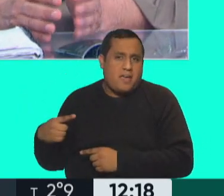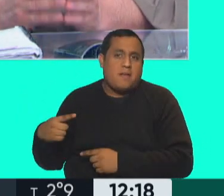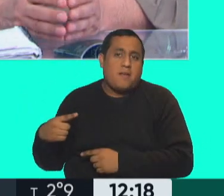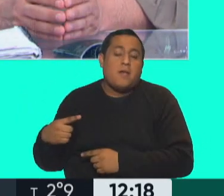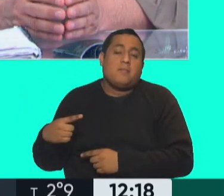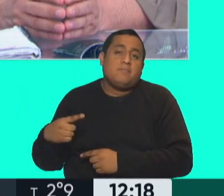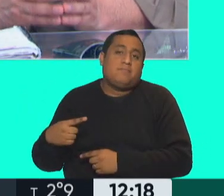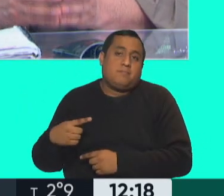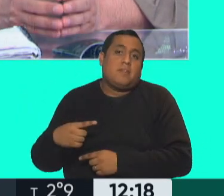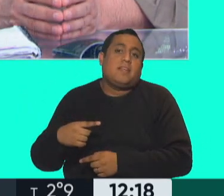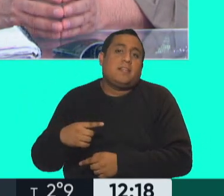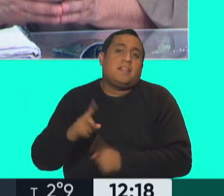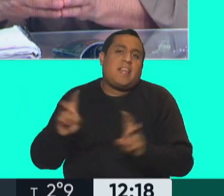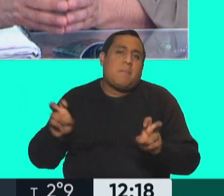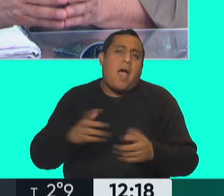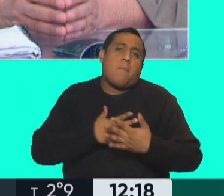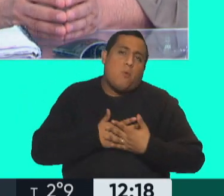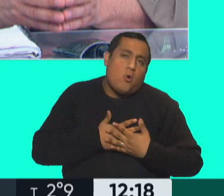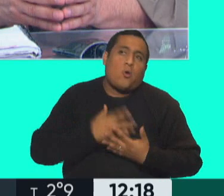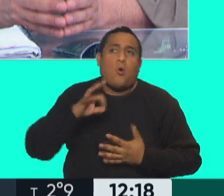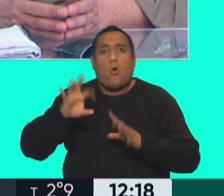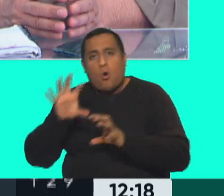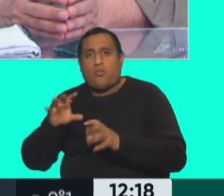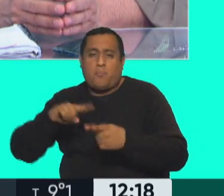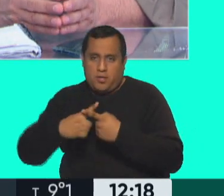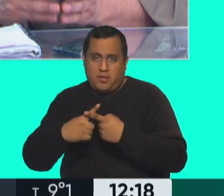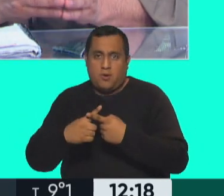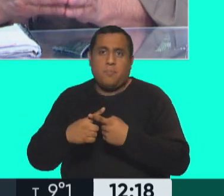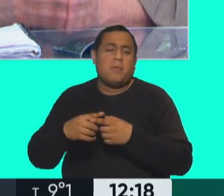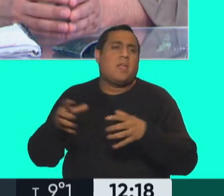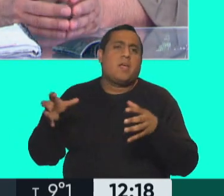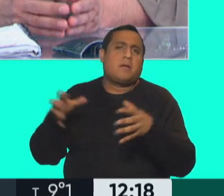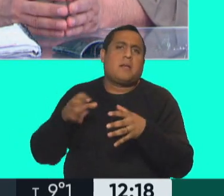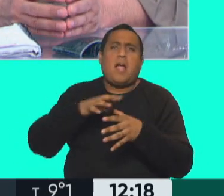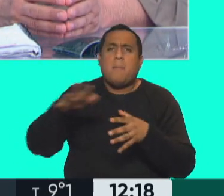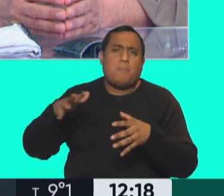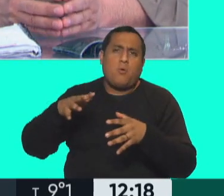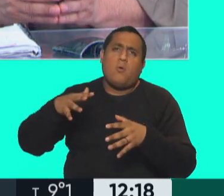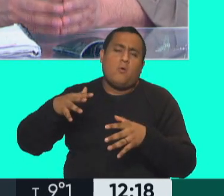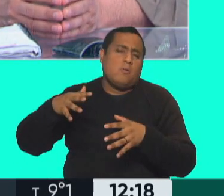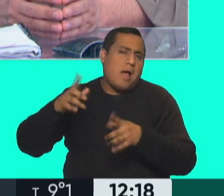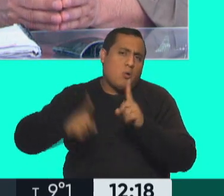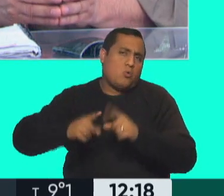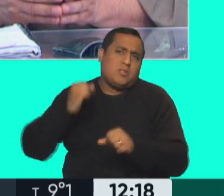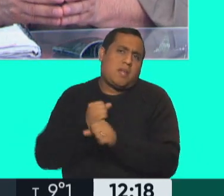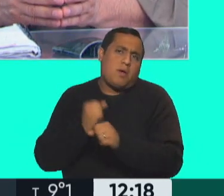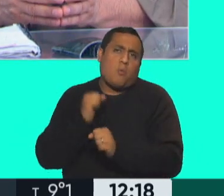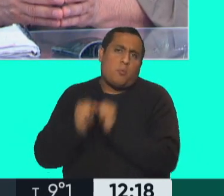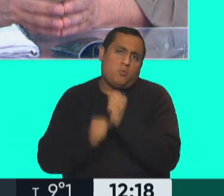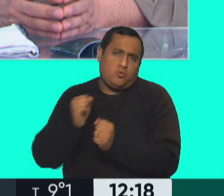los odios en materia política. El campo, el campo de verdad, el campo genuino, el campo del pequeño y mediano productor, está